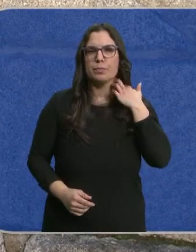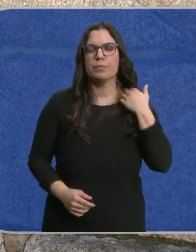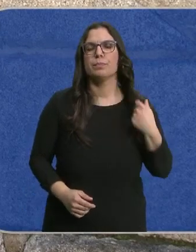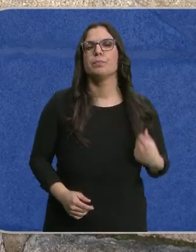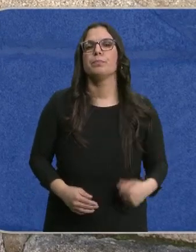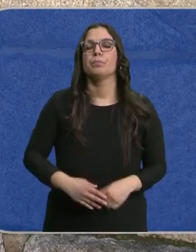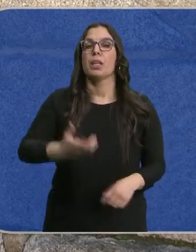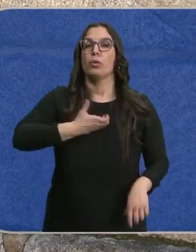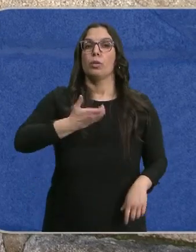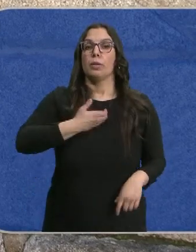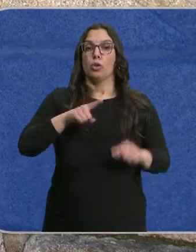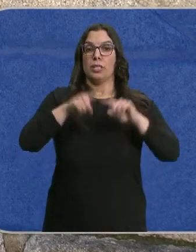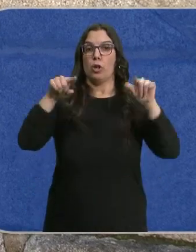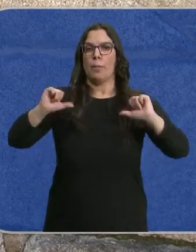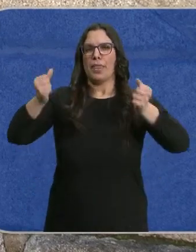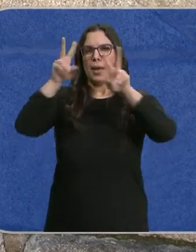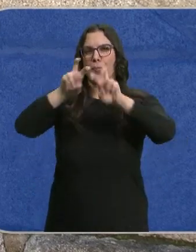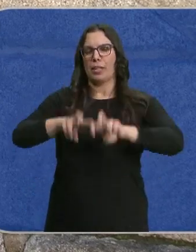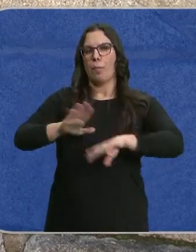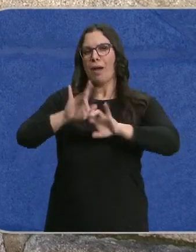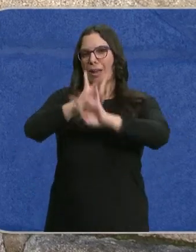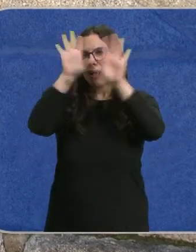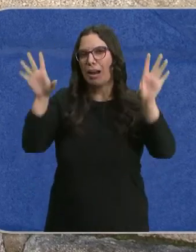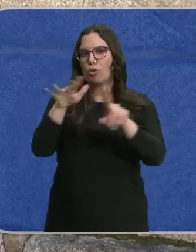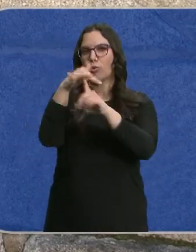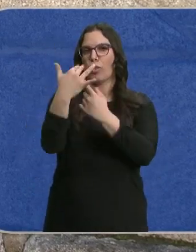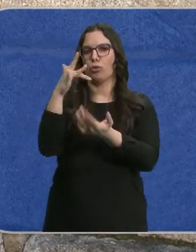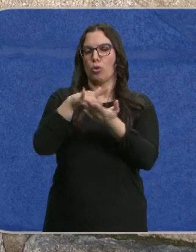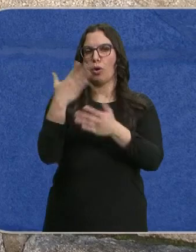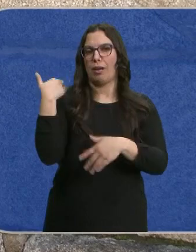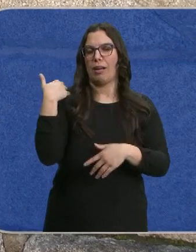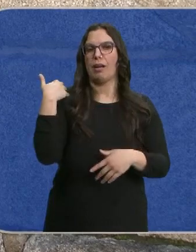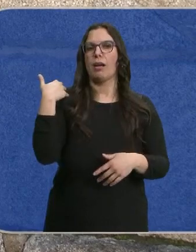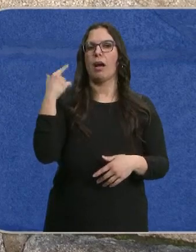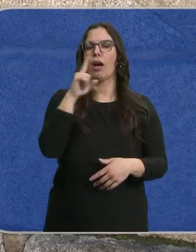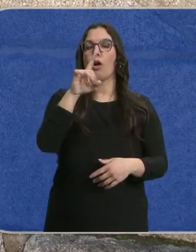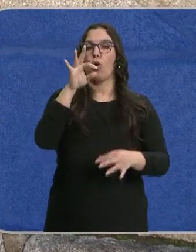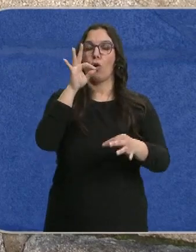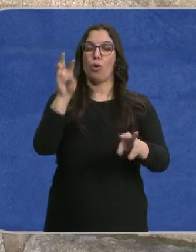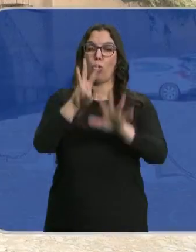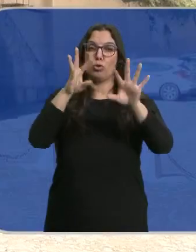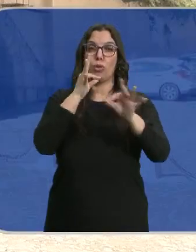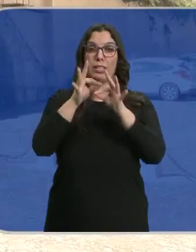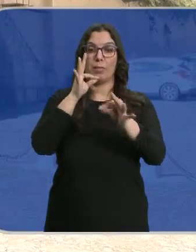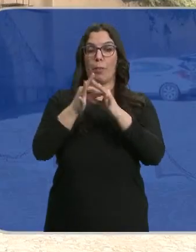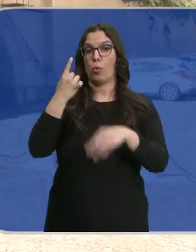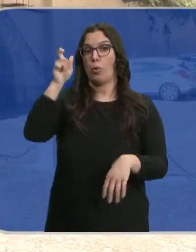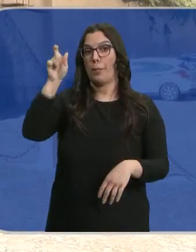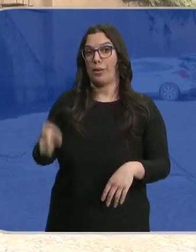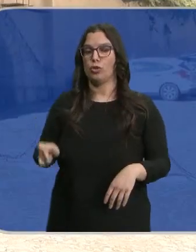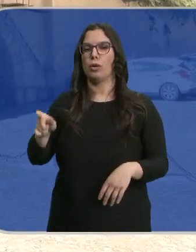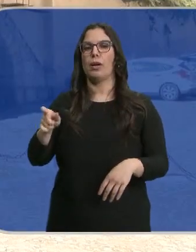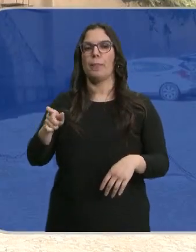El Ayuntamiento de Segovia ha iniciado una investigación para aclarar los hechos que se produjeron en la madrugada del 8 de septiembre cuando una persona